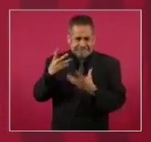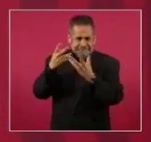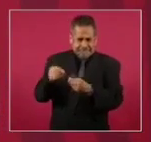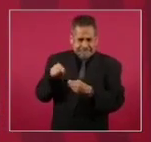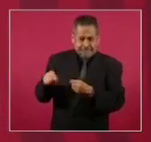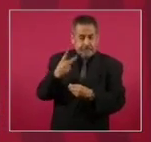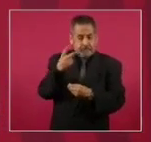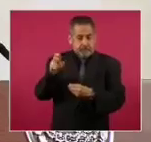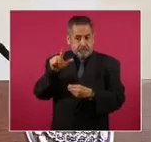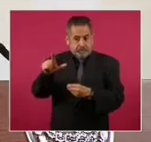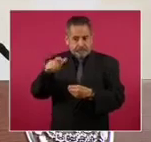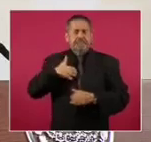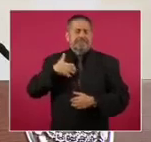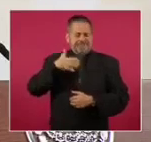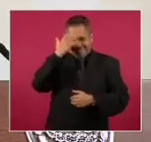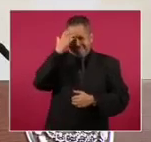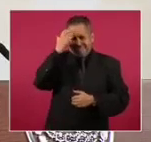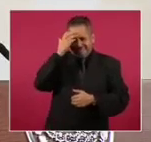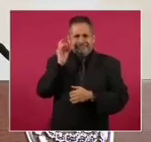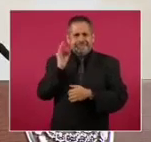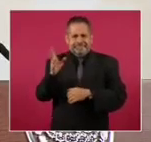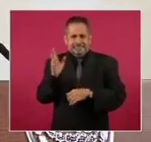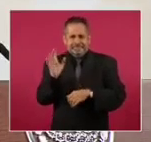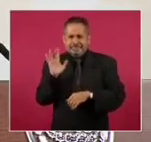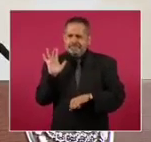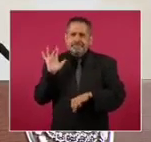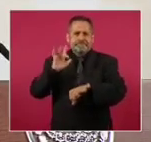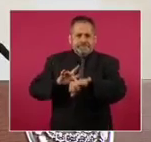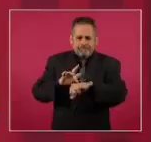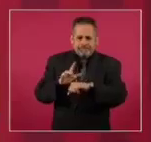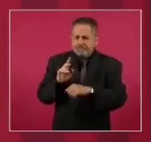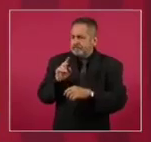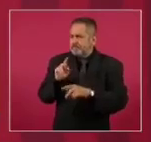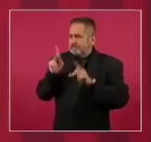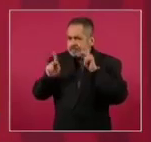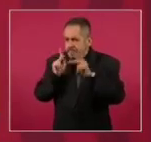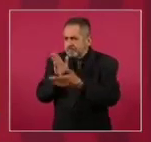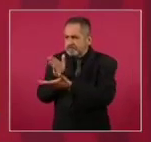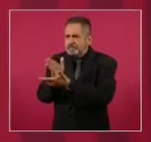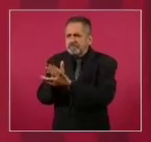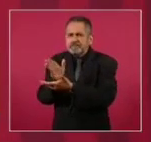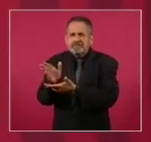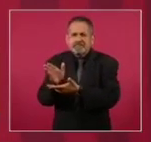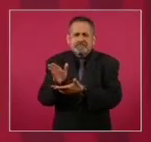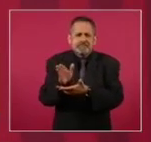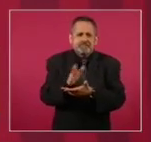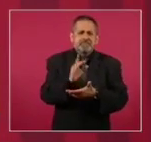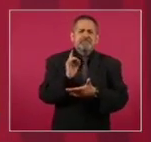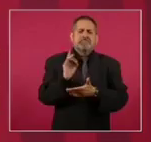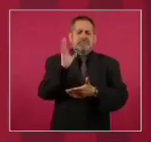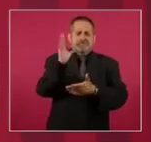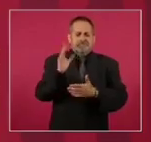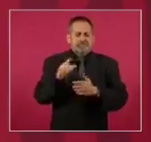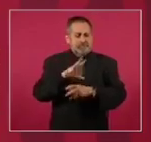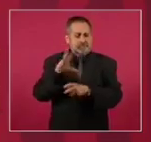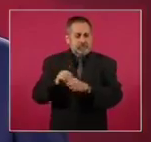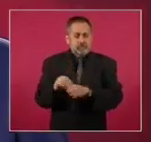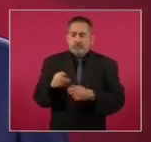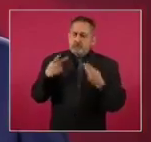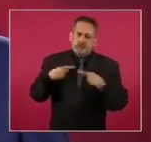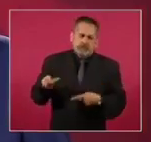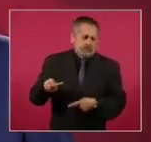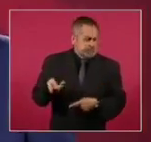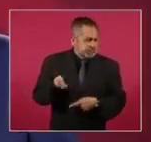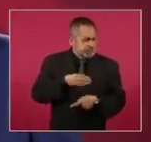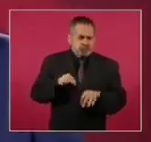todos los he visitado, y hay gente muy